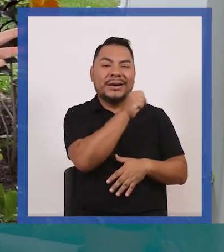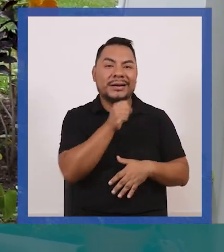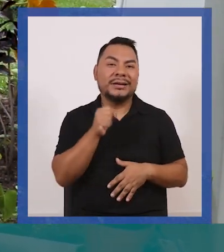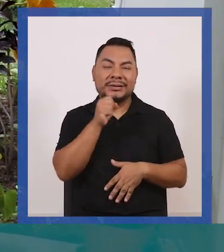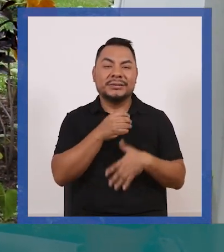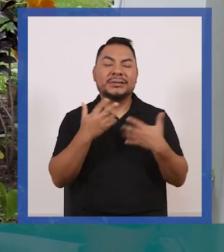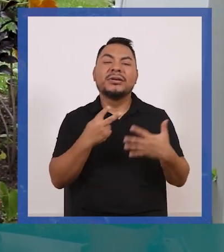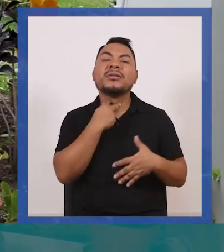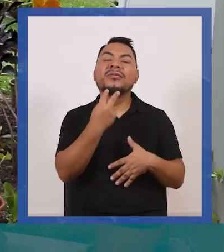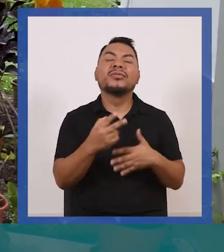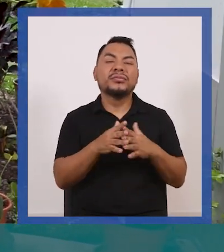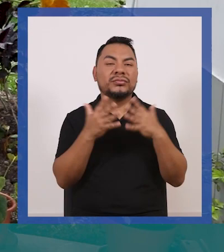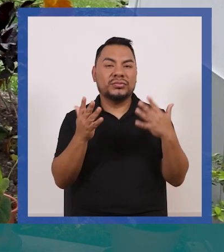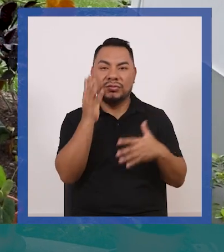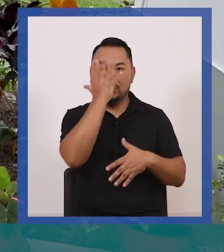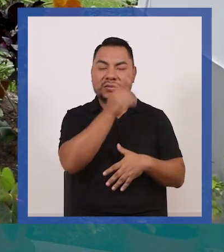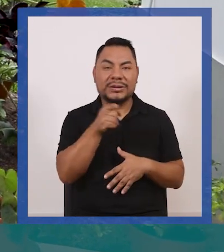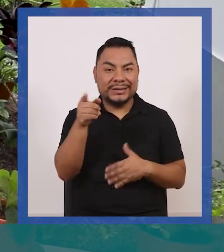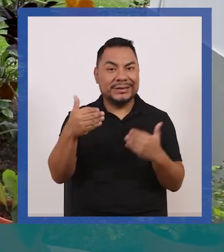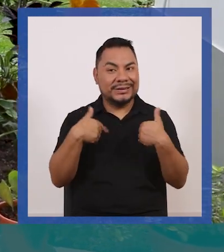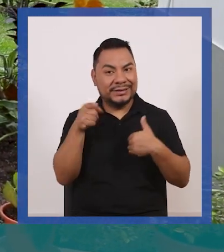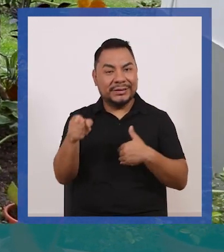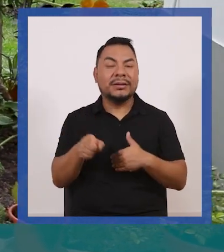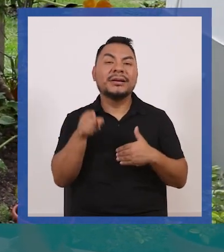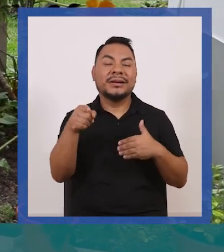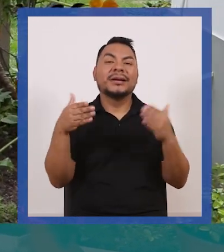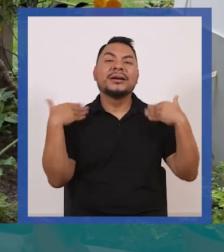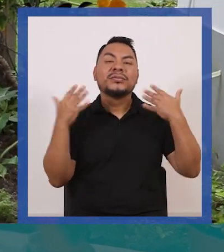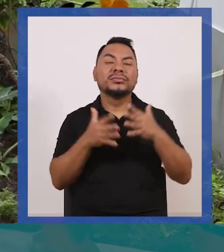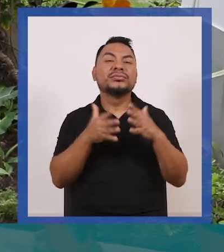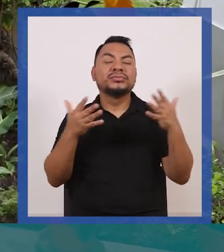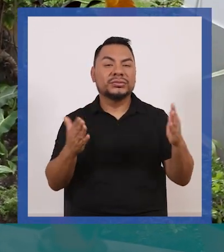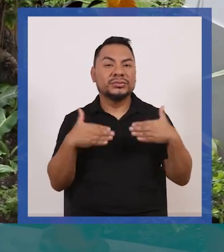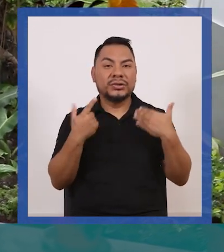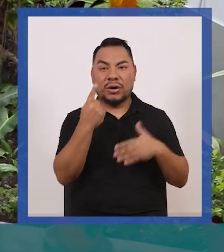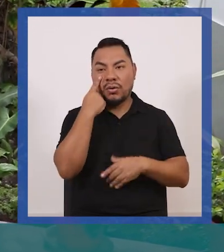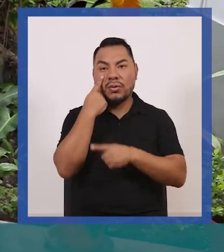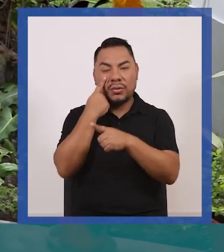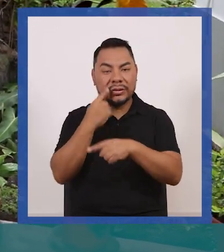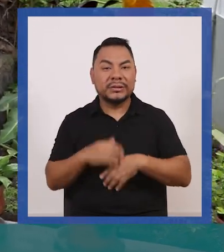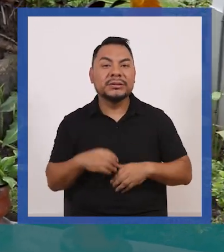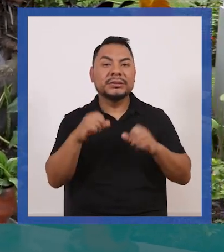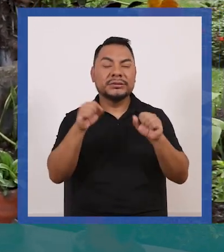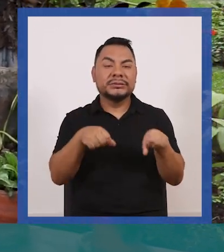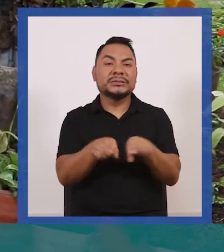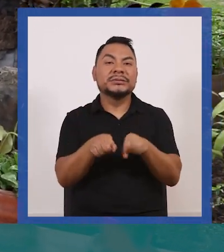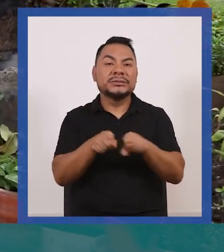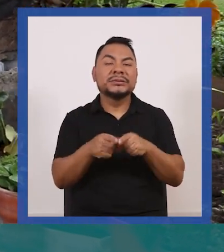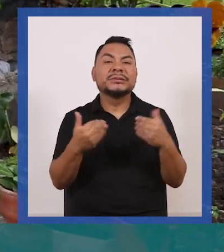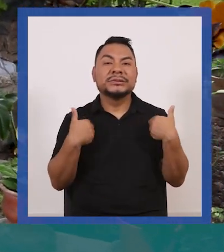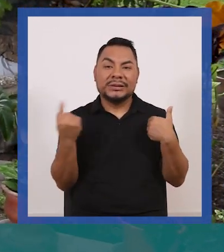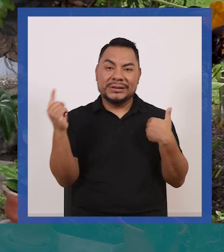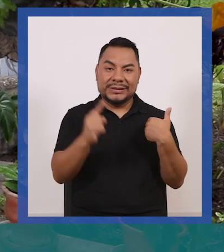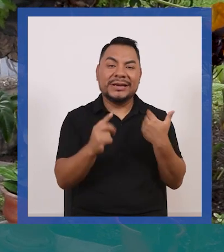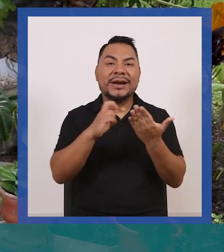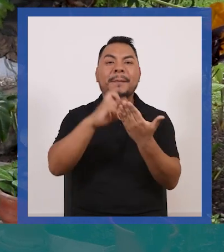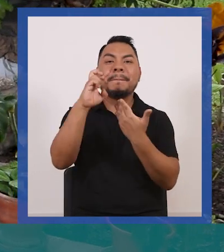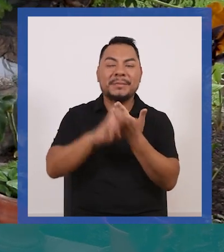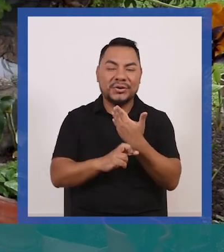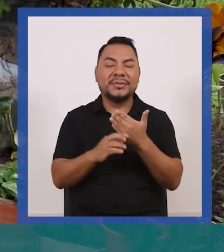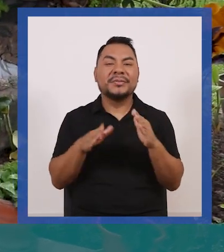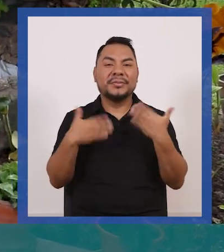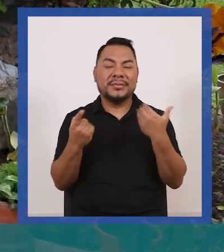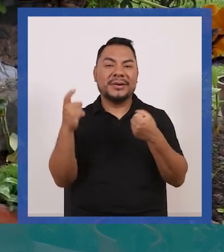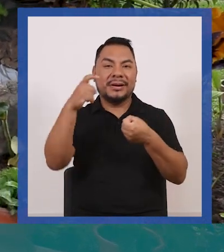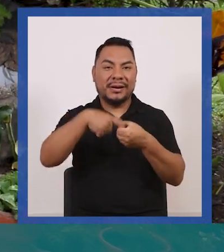canción con esta voz tan melodiosa que tiene y nos alegró muchísimo haberla conocido y por supuesto haberla tenido en el programa